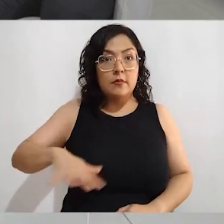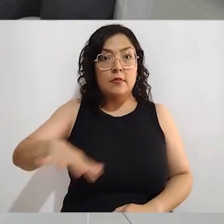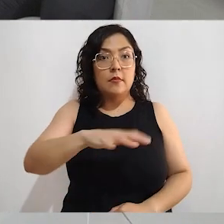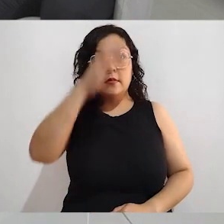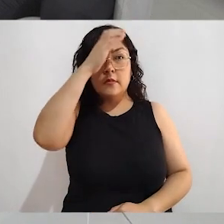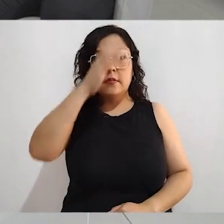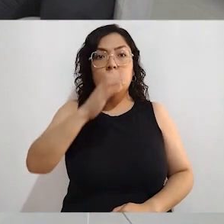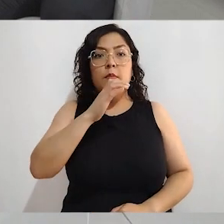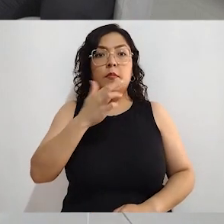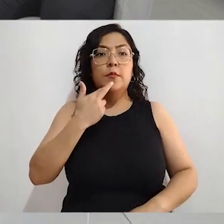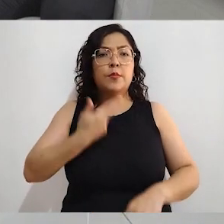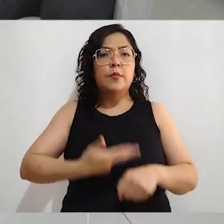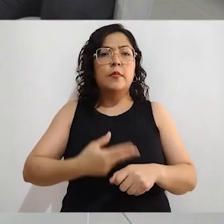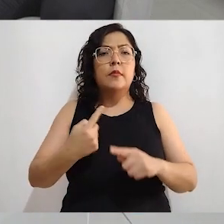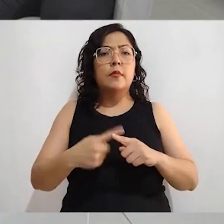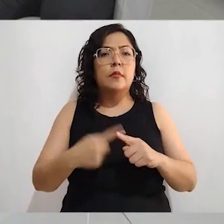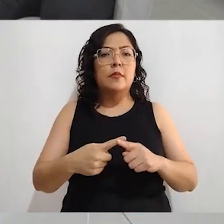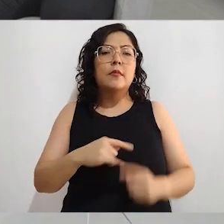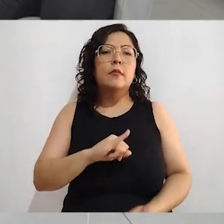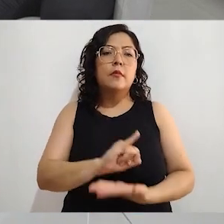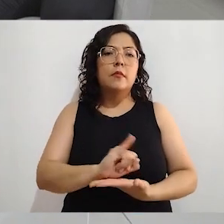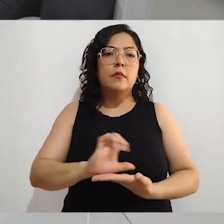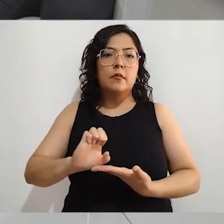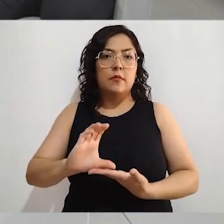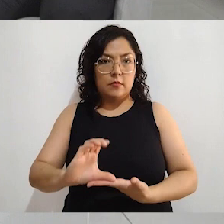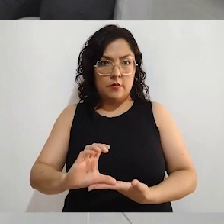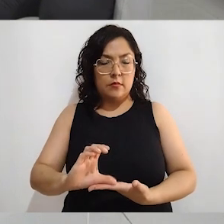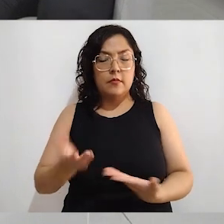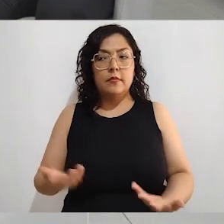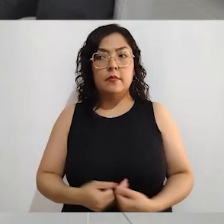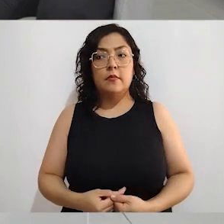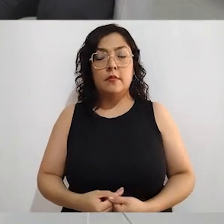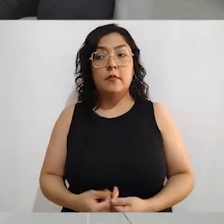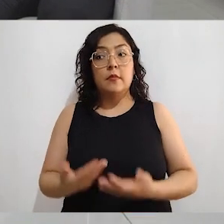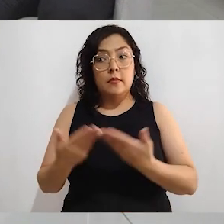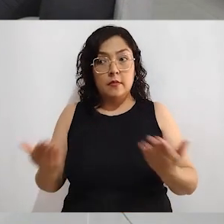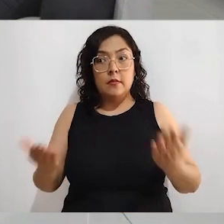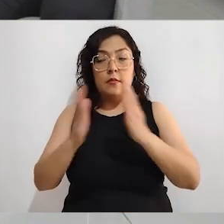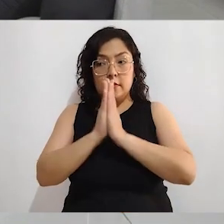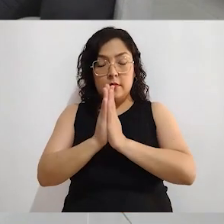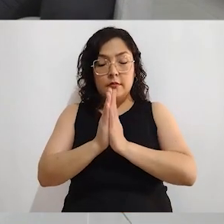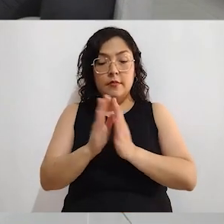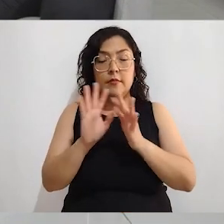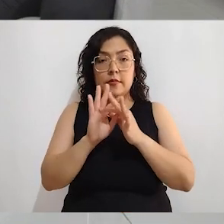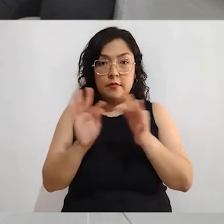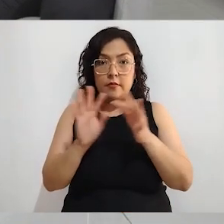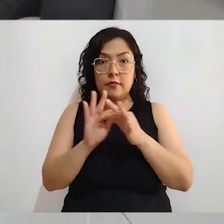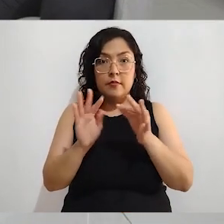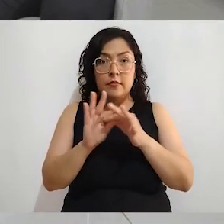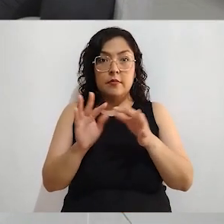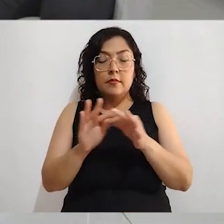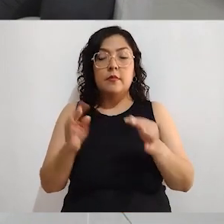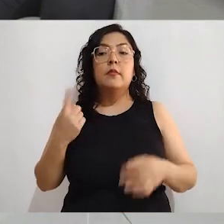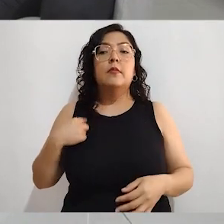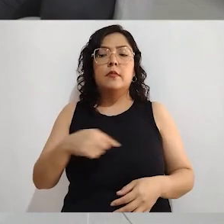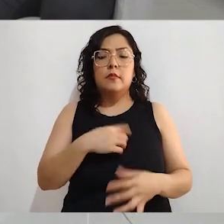trabajamos también en forma conjunta en estos temas. ¿Podría platicarnos, por favor, cómo podemos y cómo estamos trabajando